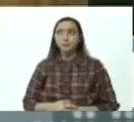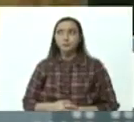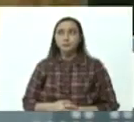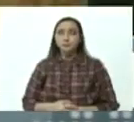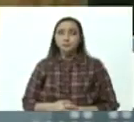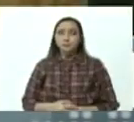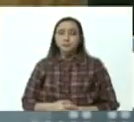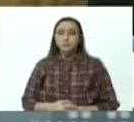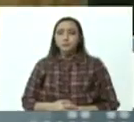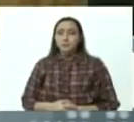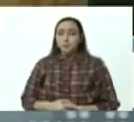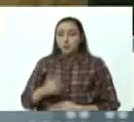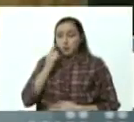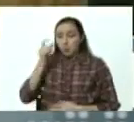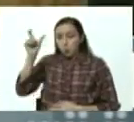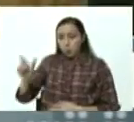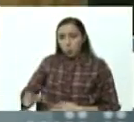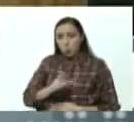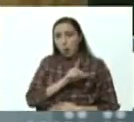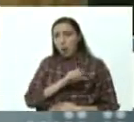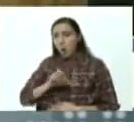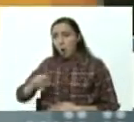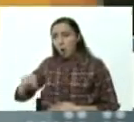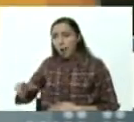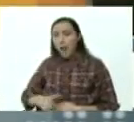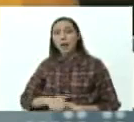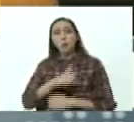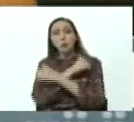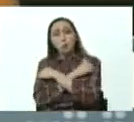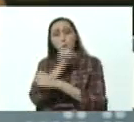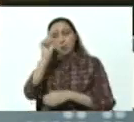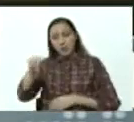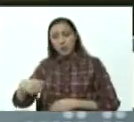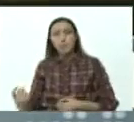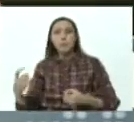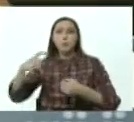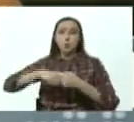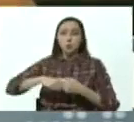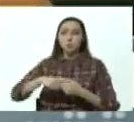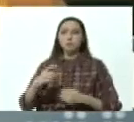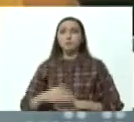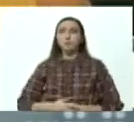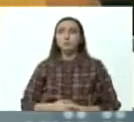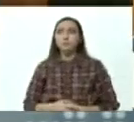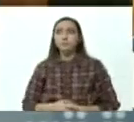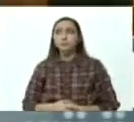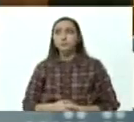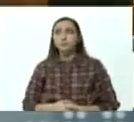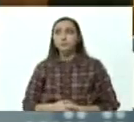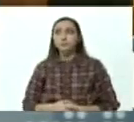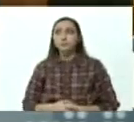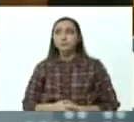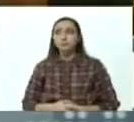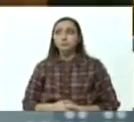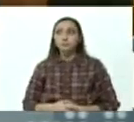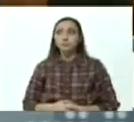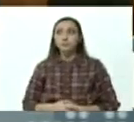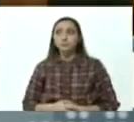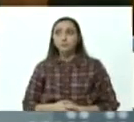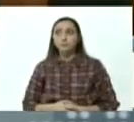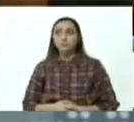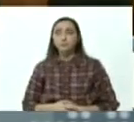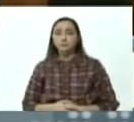El ciudadano Leonel Parica, rector suplente incorporado, también uno de las personas que se ha incorporado. Bien,